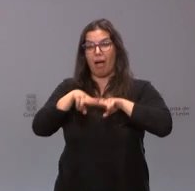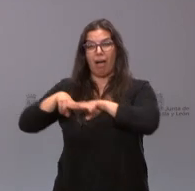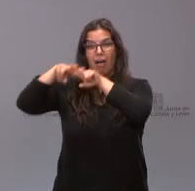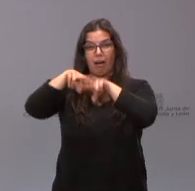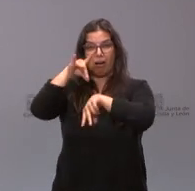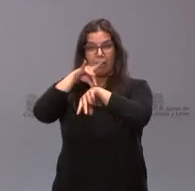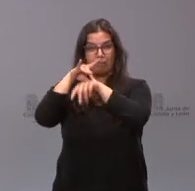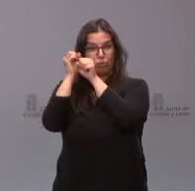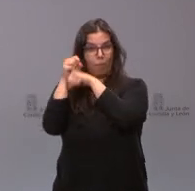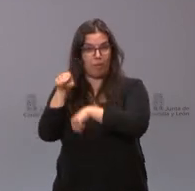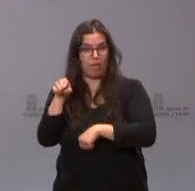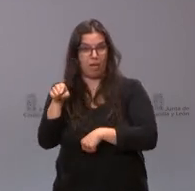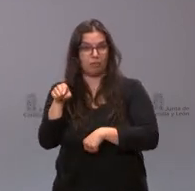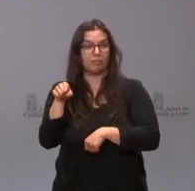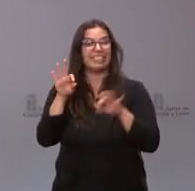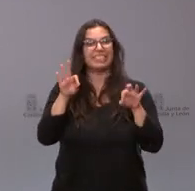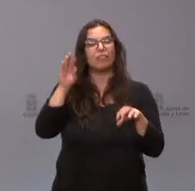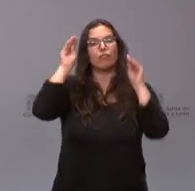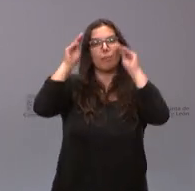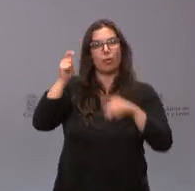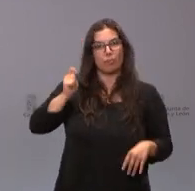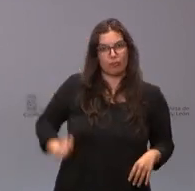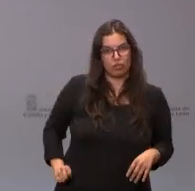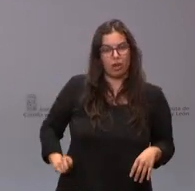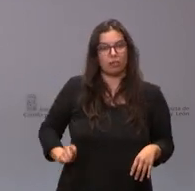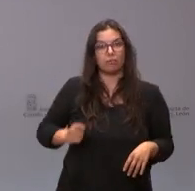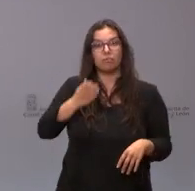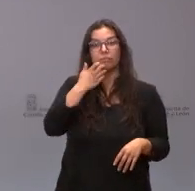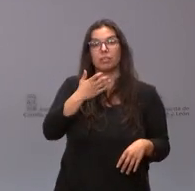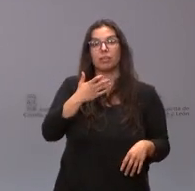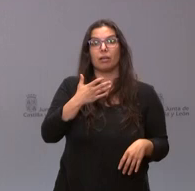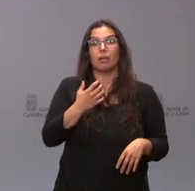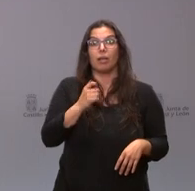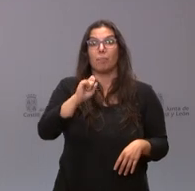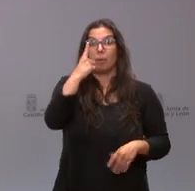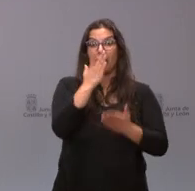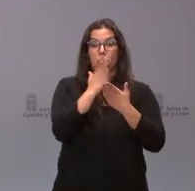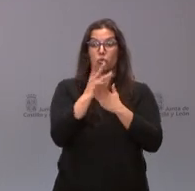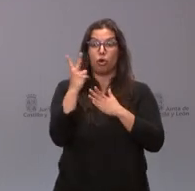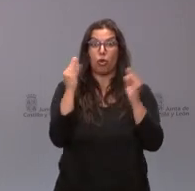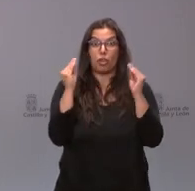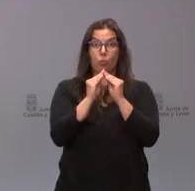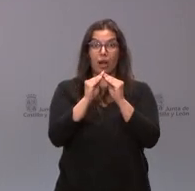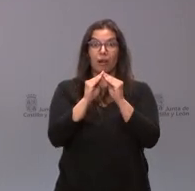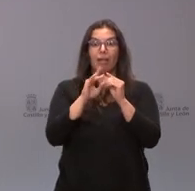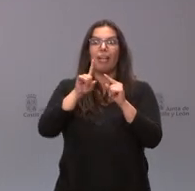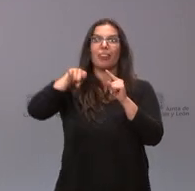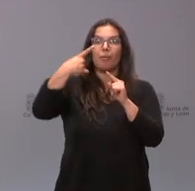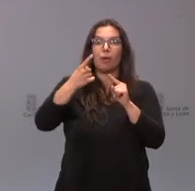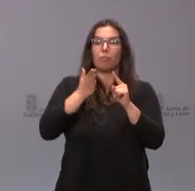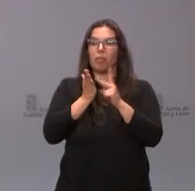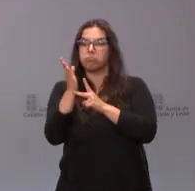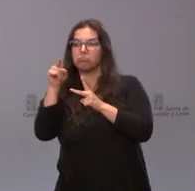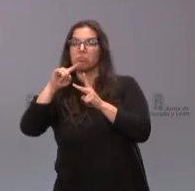en formación profesional, en la medida en que se pueda realizar el primer año común y los dos siguientes sucesivos años específicos